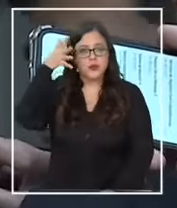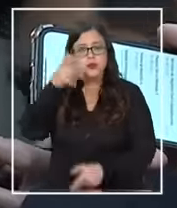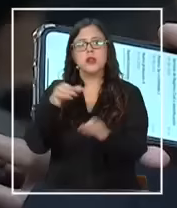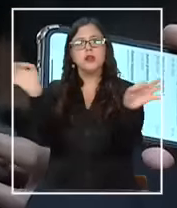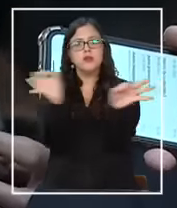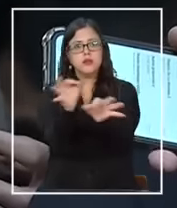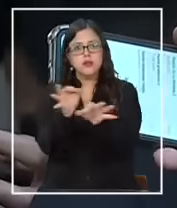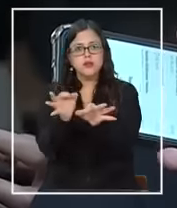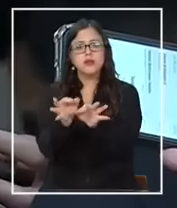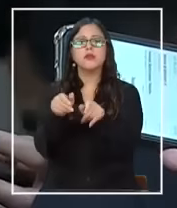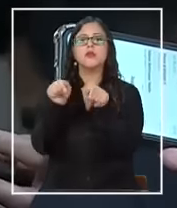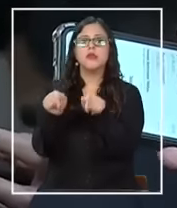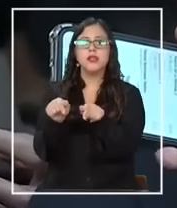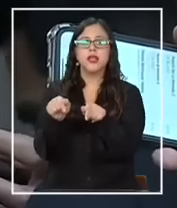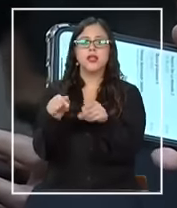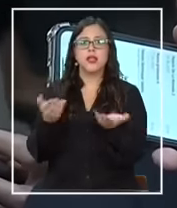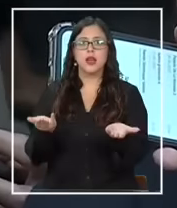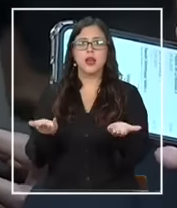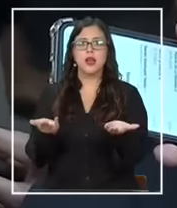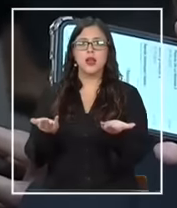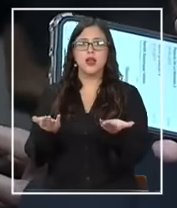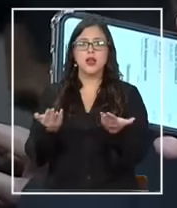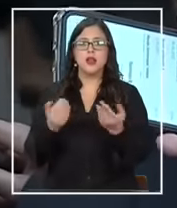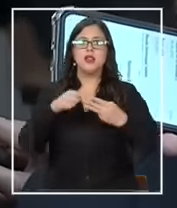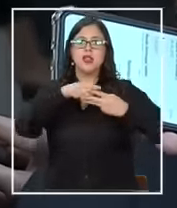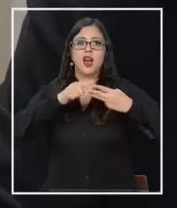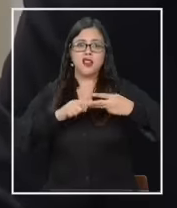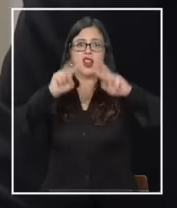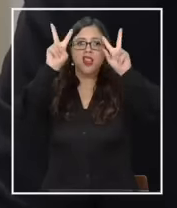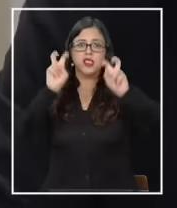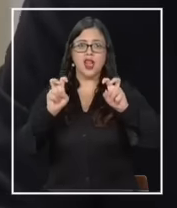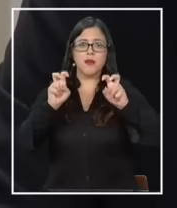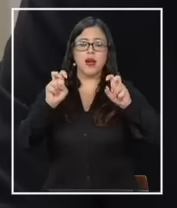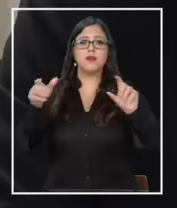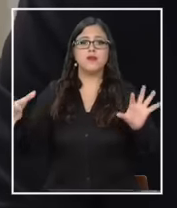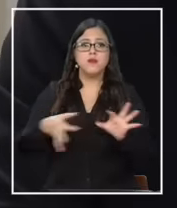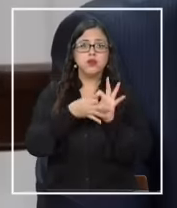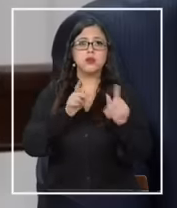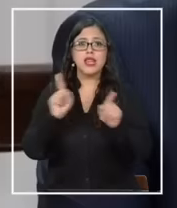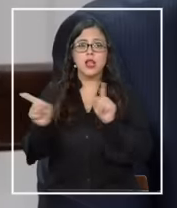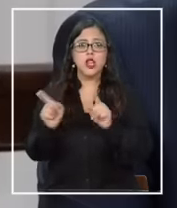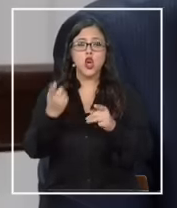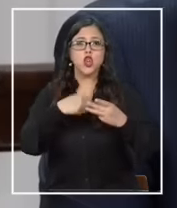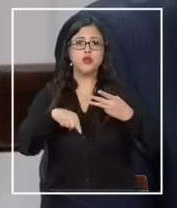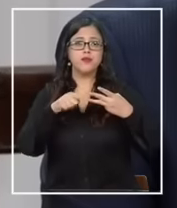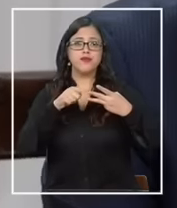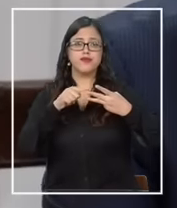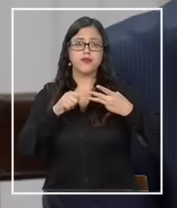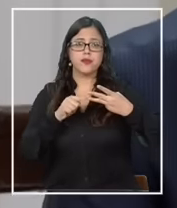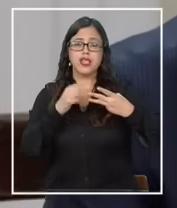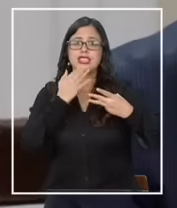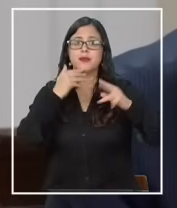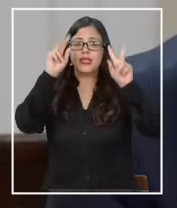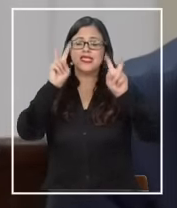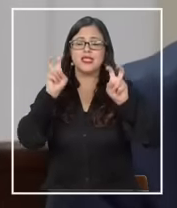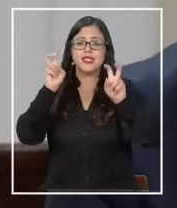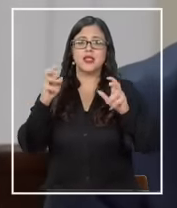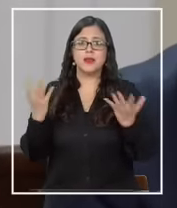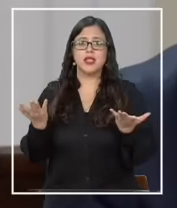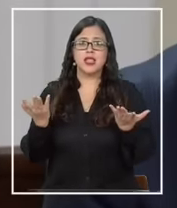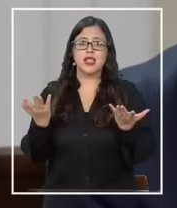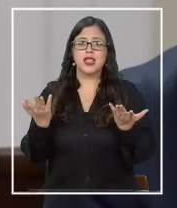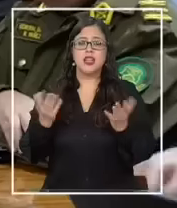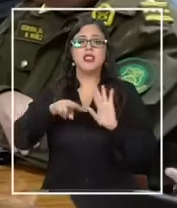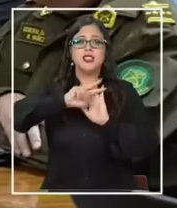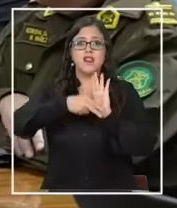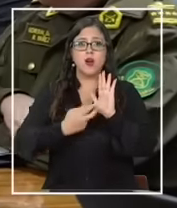y quedó un horizonte de tres tipos de medidas, una que está vinculada a gestión y otra que está vinculada a aspectos sobre